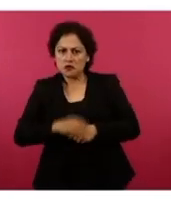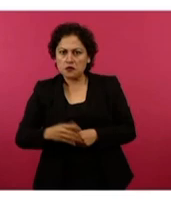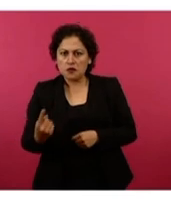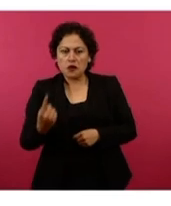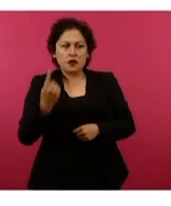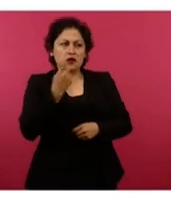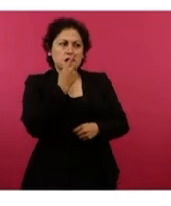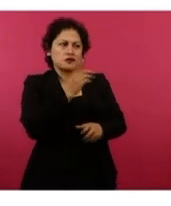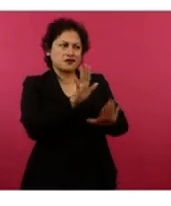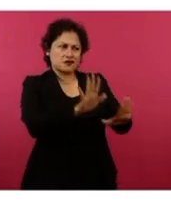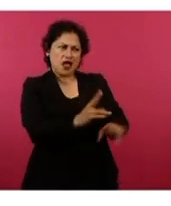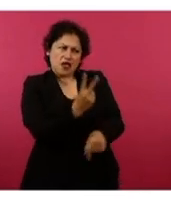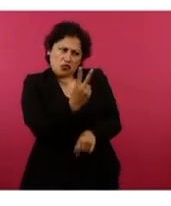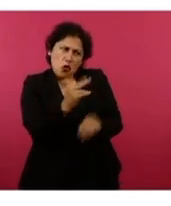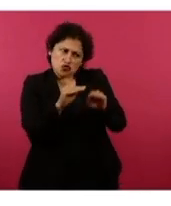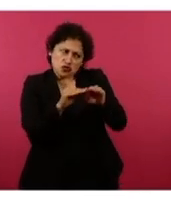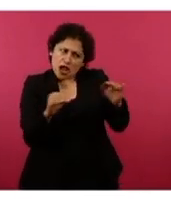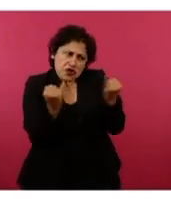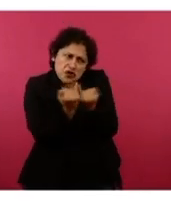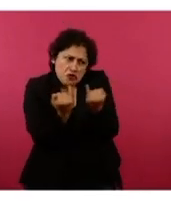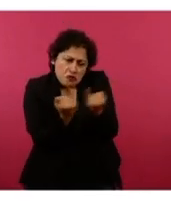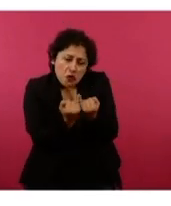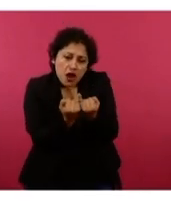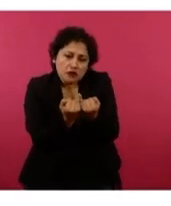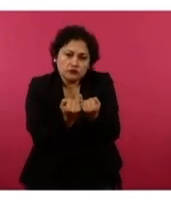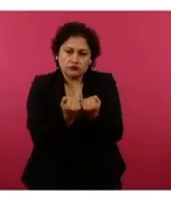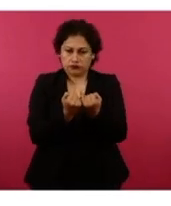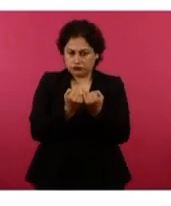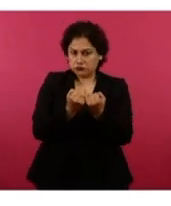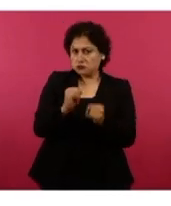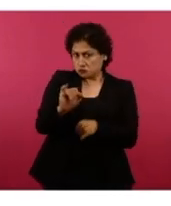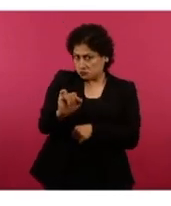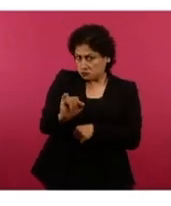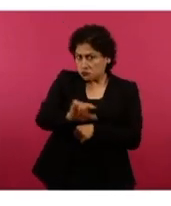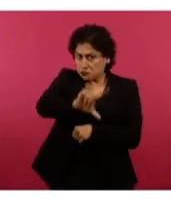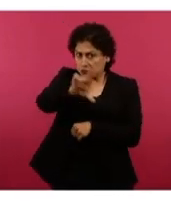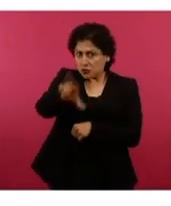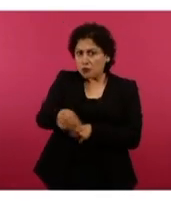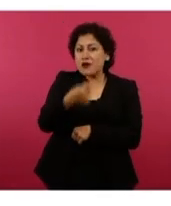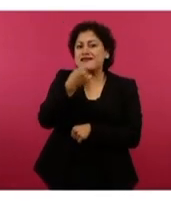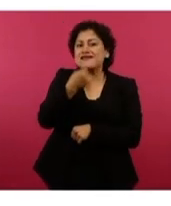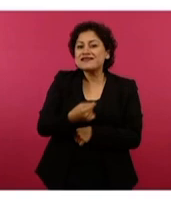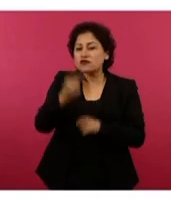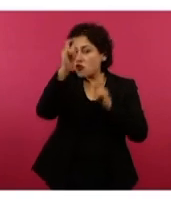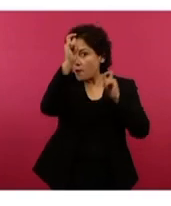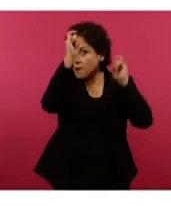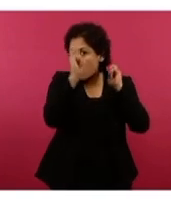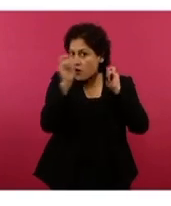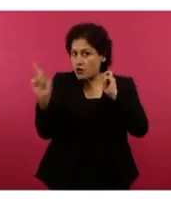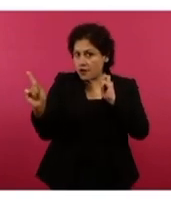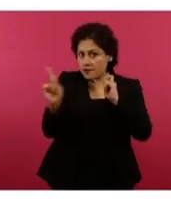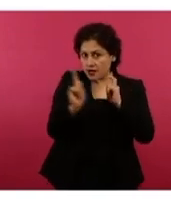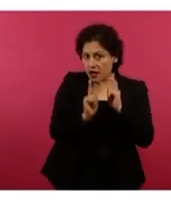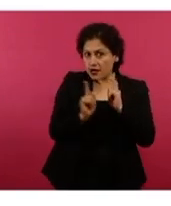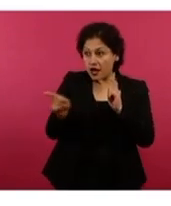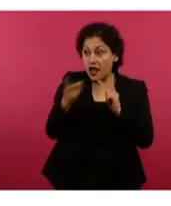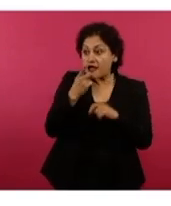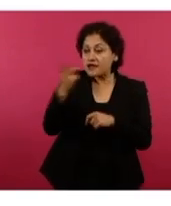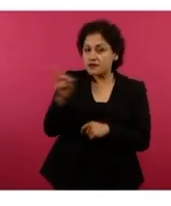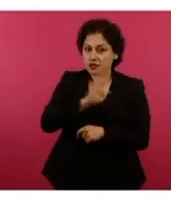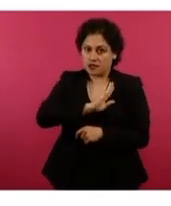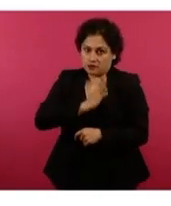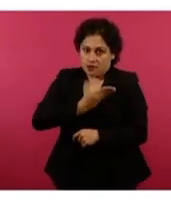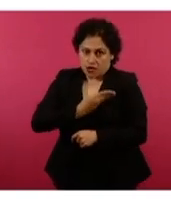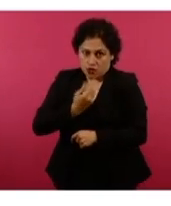variantes vayan igual. Y sí, efectivamente, lo saluda el niño después que llega de gorra, el que dice que es castellano o que habla